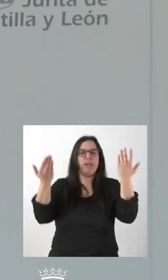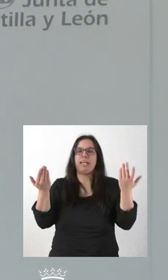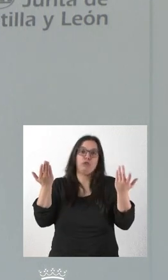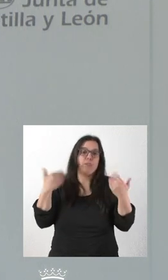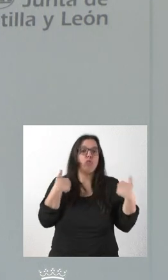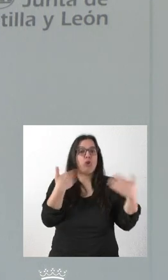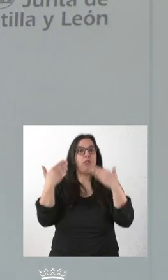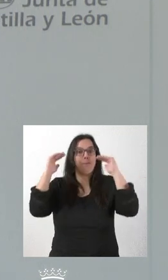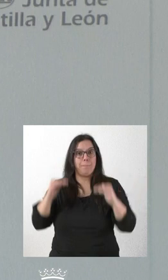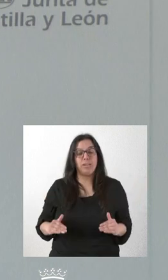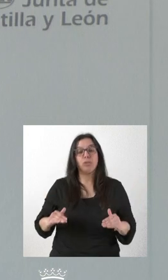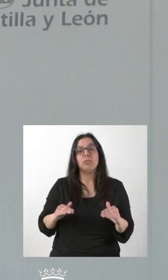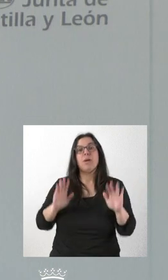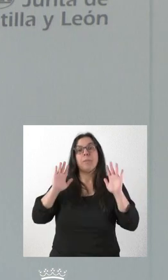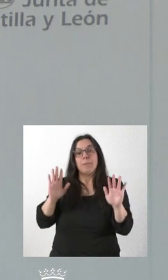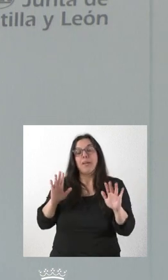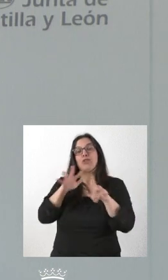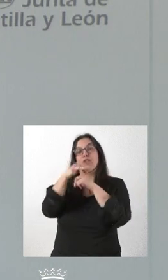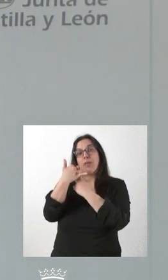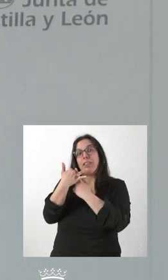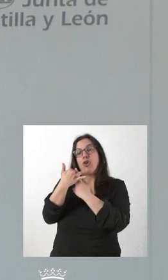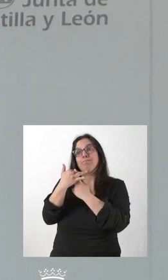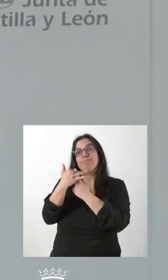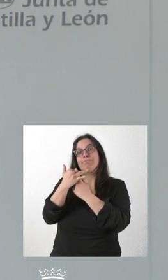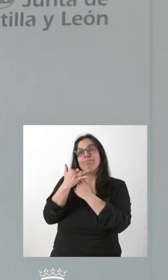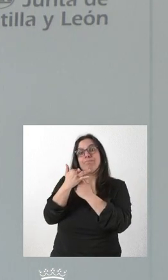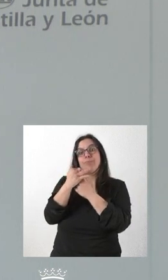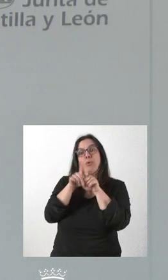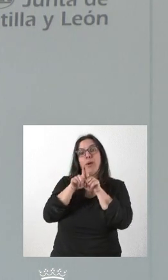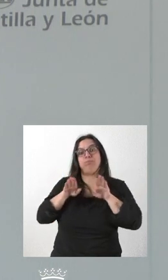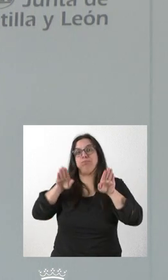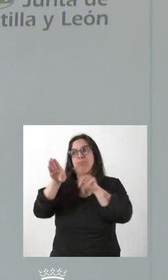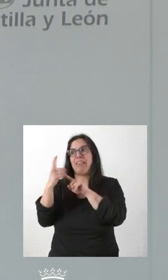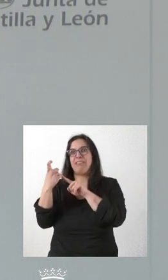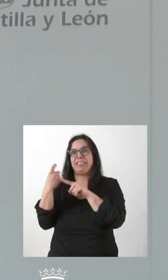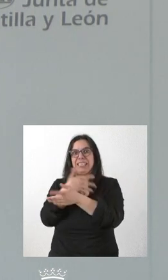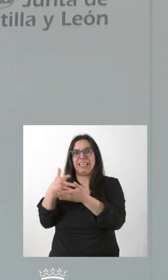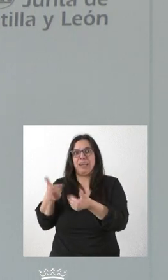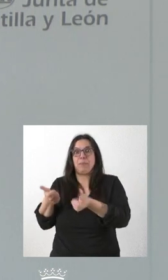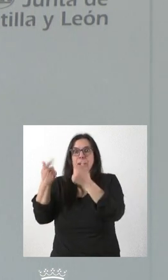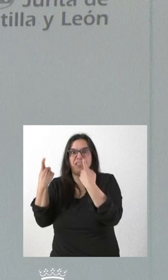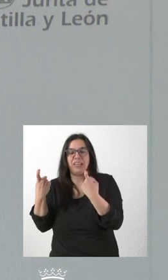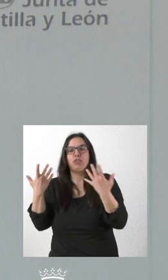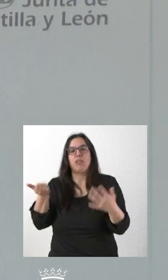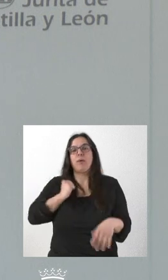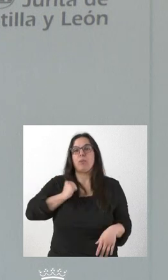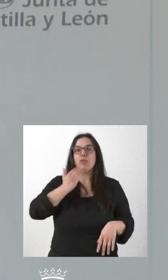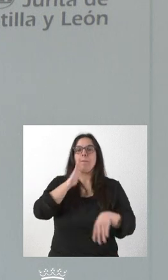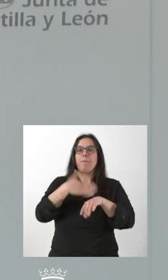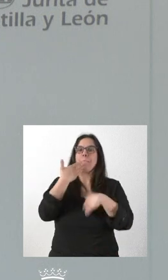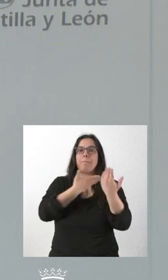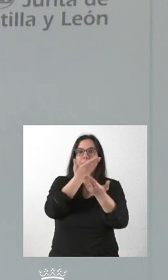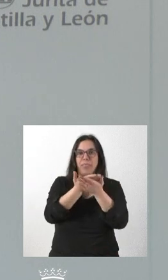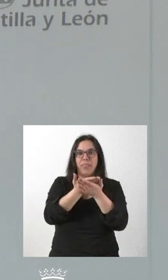disminuyen las donaciones. Sin embargo, hay determinadas circunstancias que requieren un mayor suministro de sangre. Desde aquí aprovecho para hacer un llamamiento,